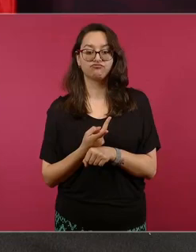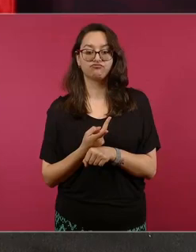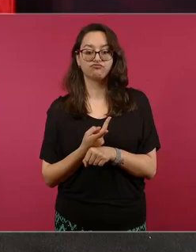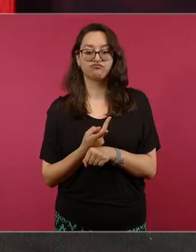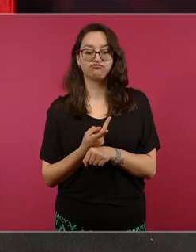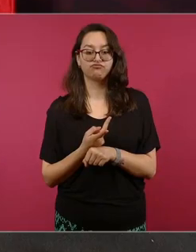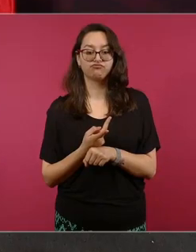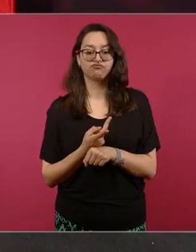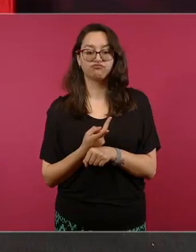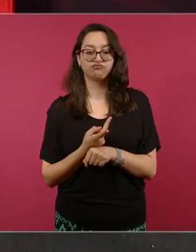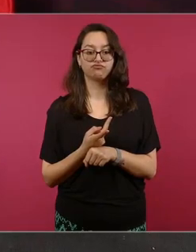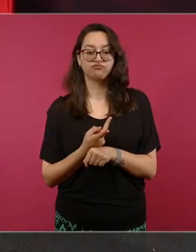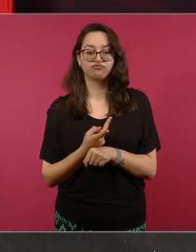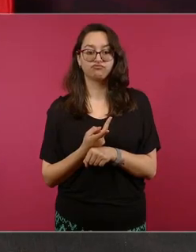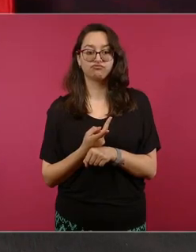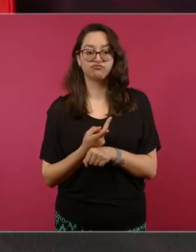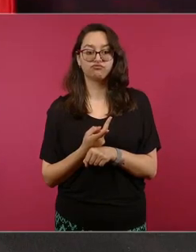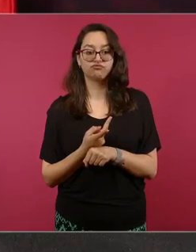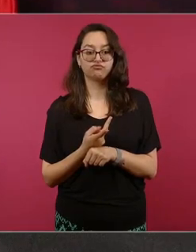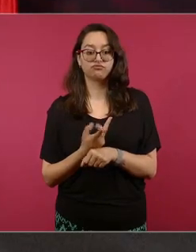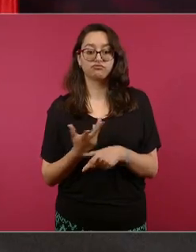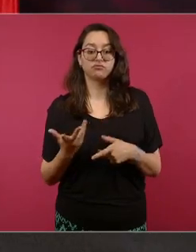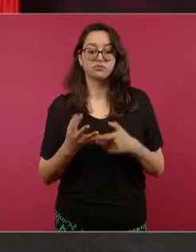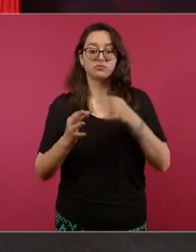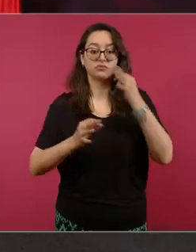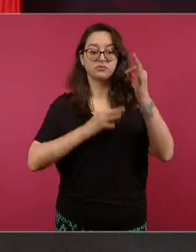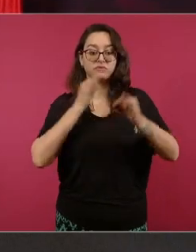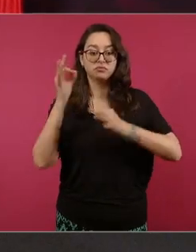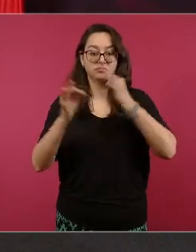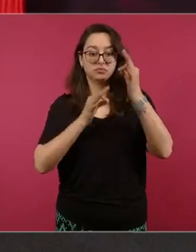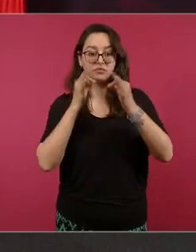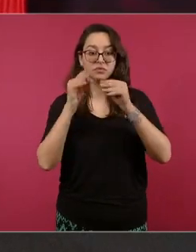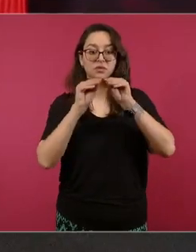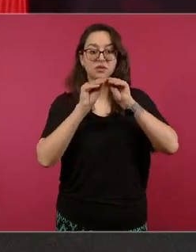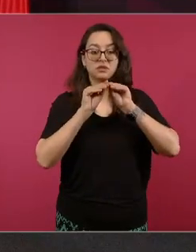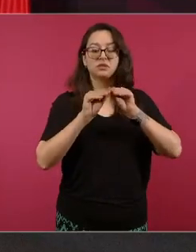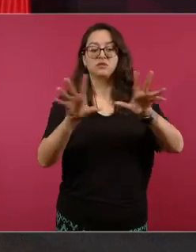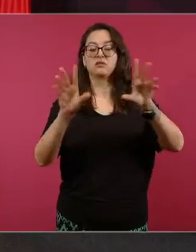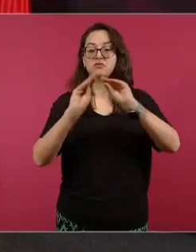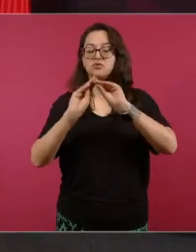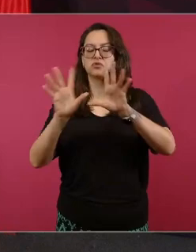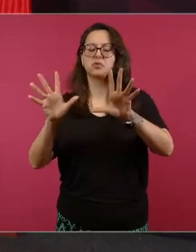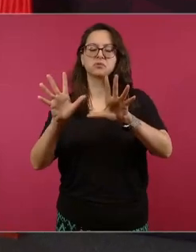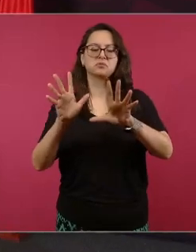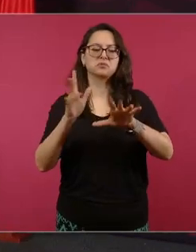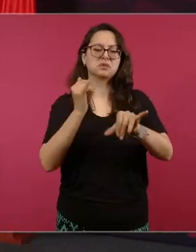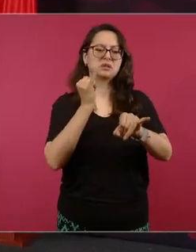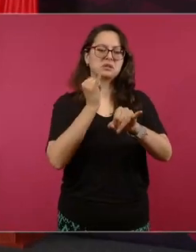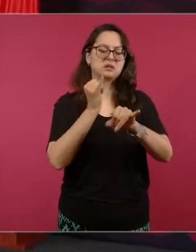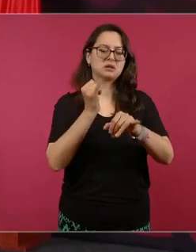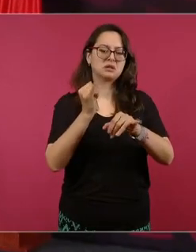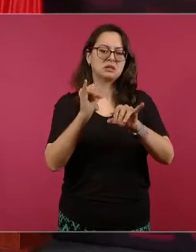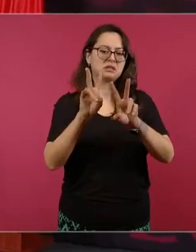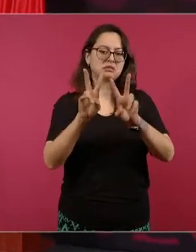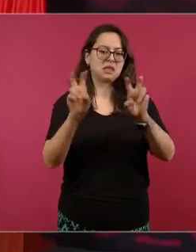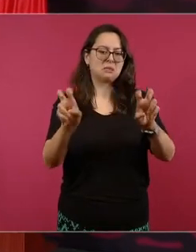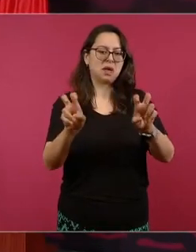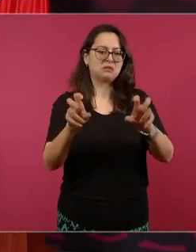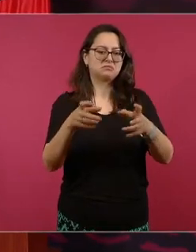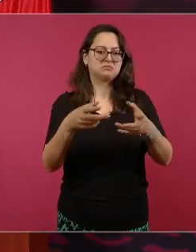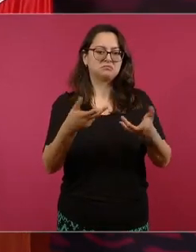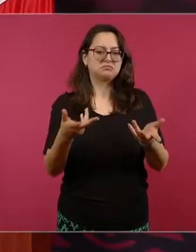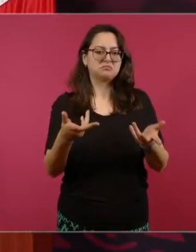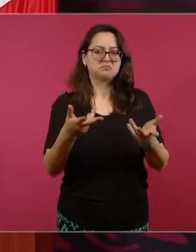incluido los medios independientes nunca trataron este asunto